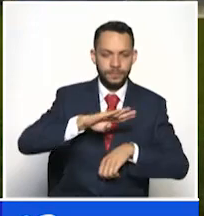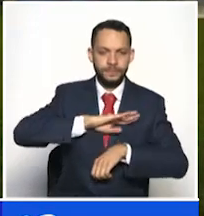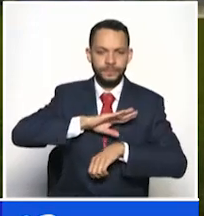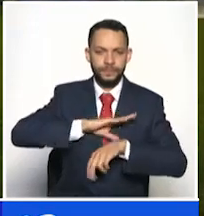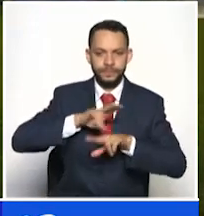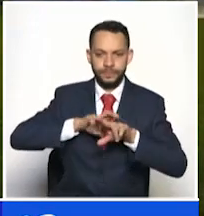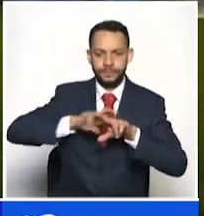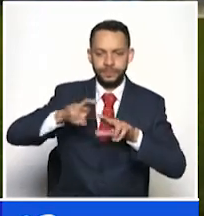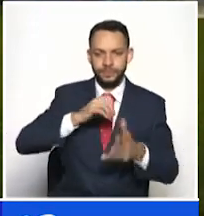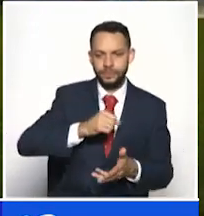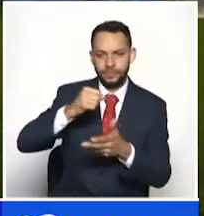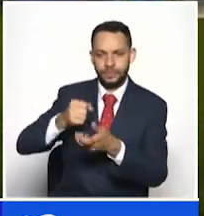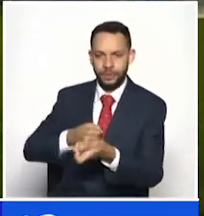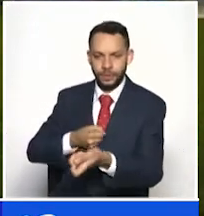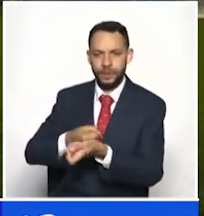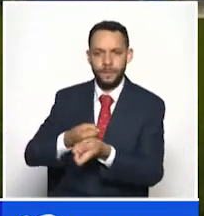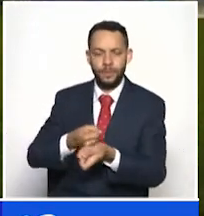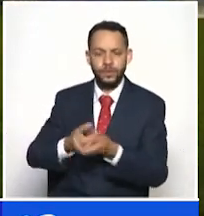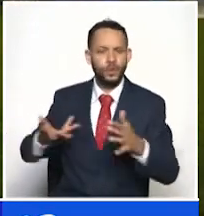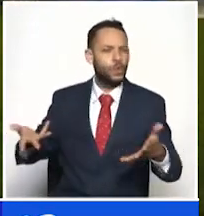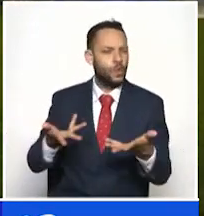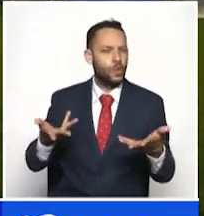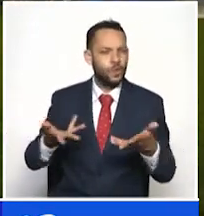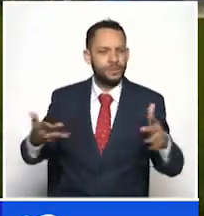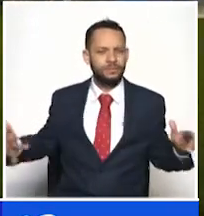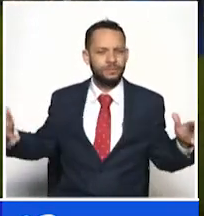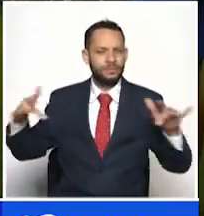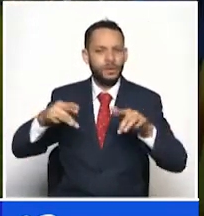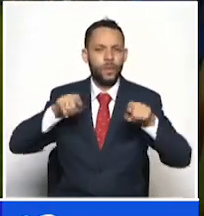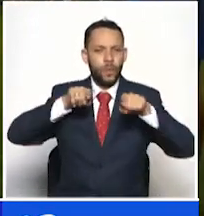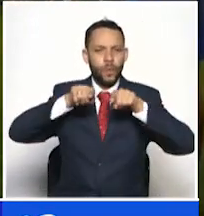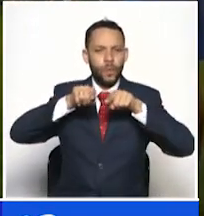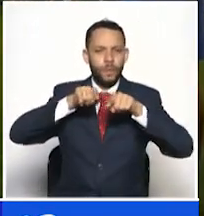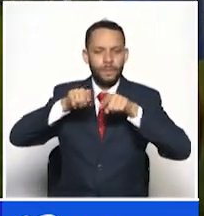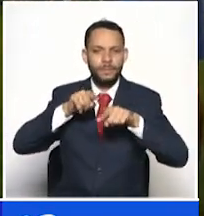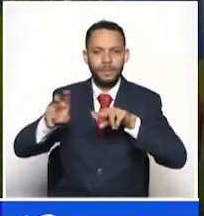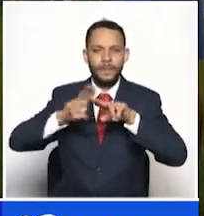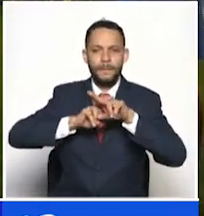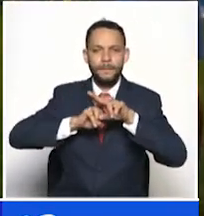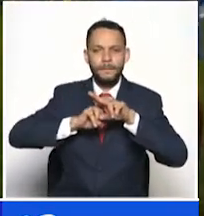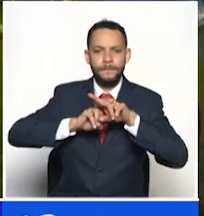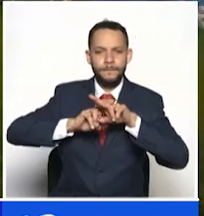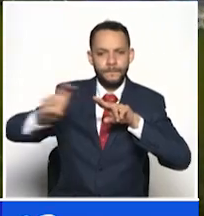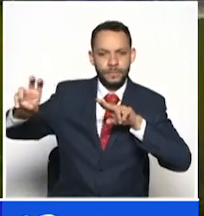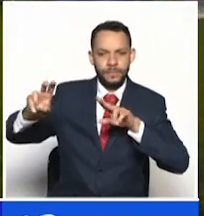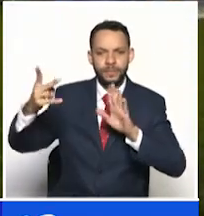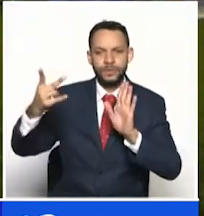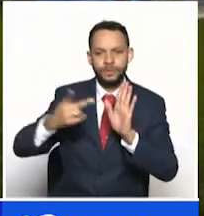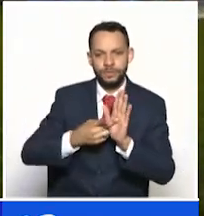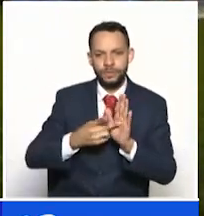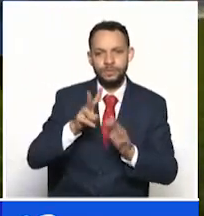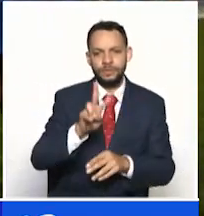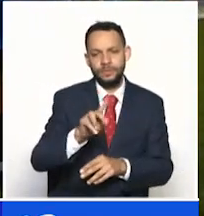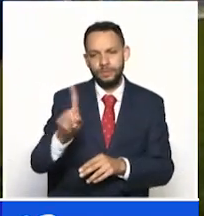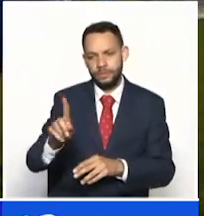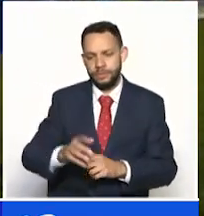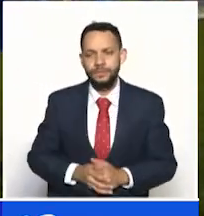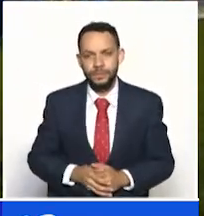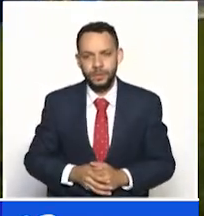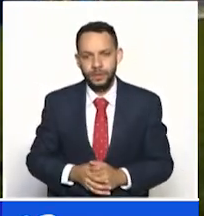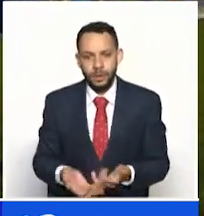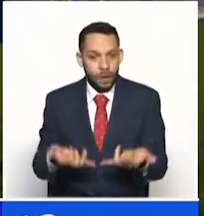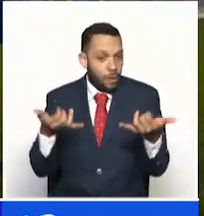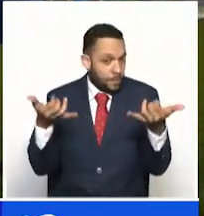representando la capital del eje en el segundo torneo internacional femenino Manizales 2021 Hoy por el